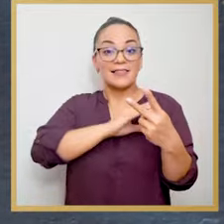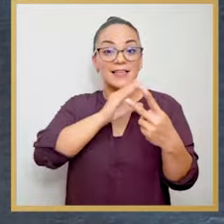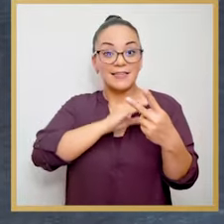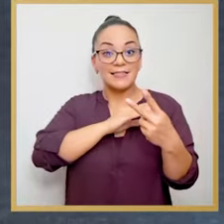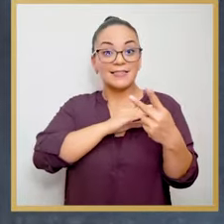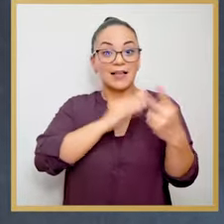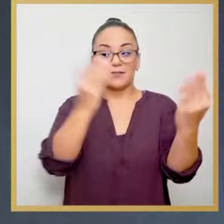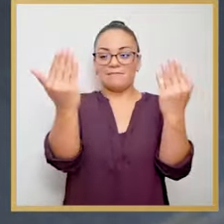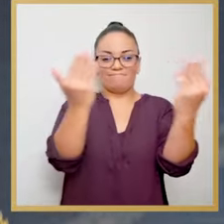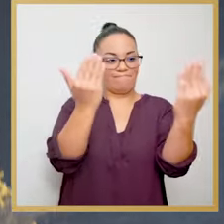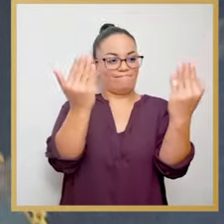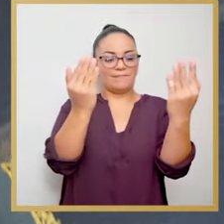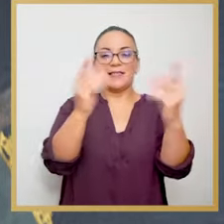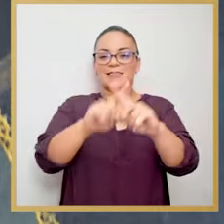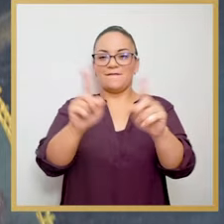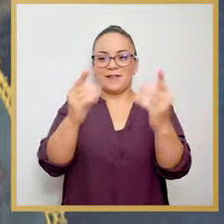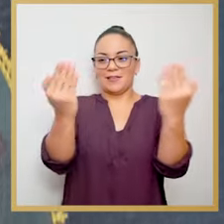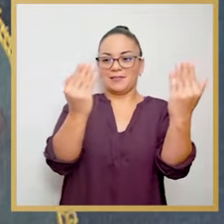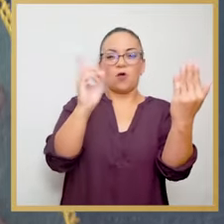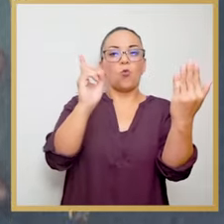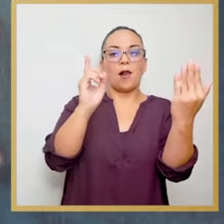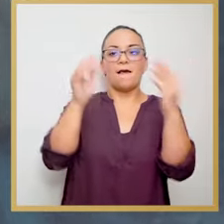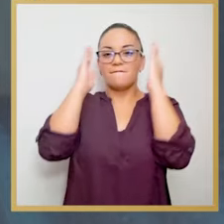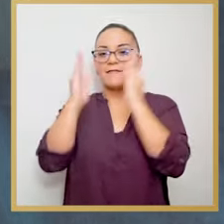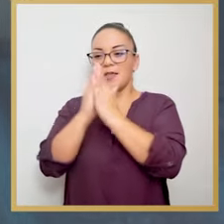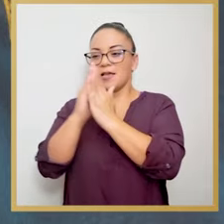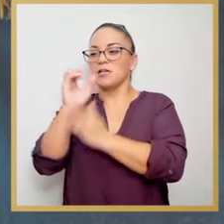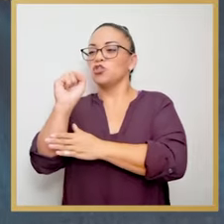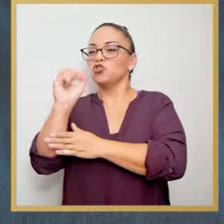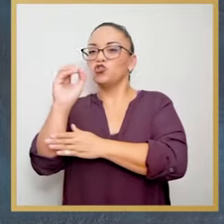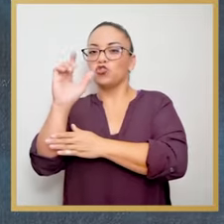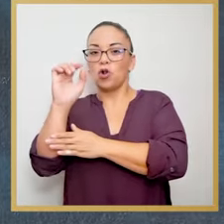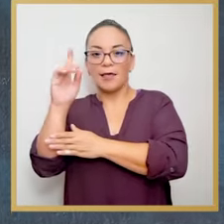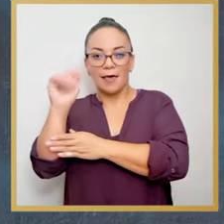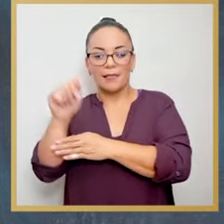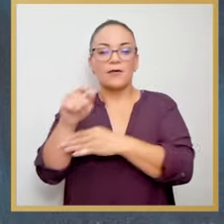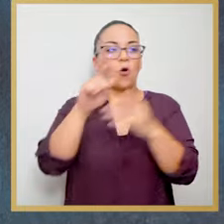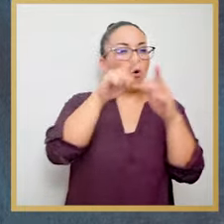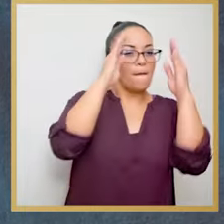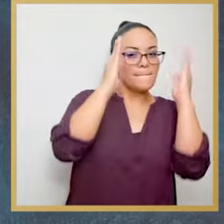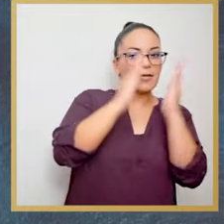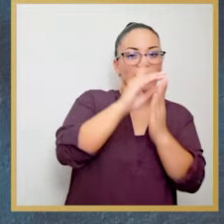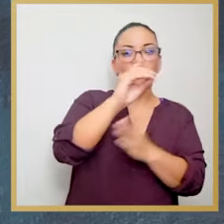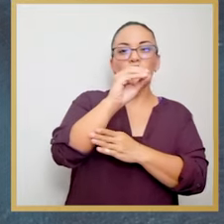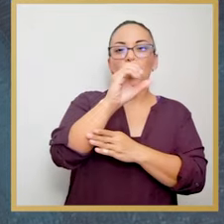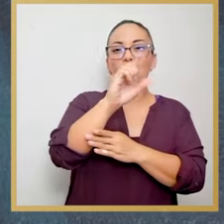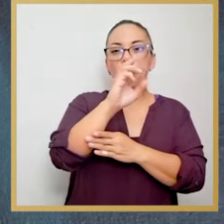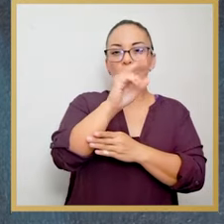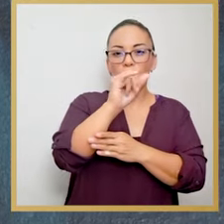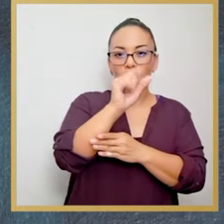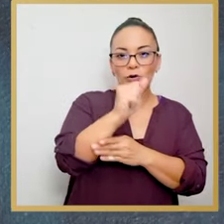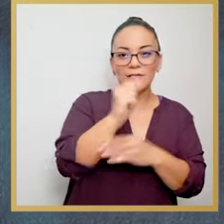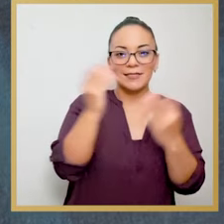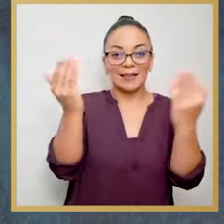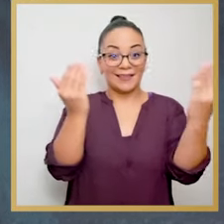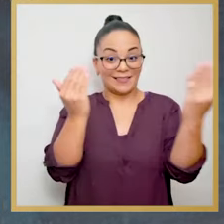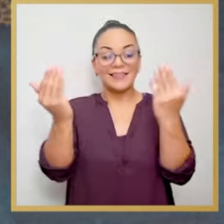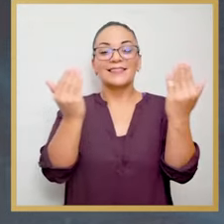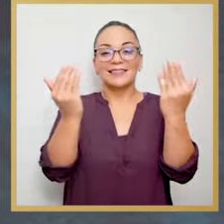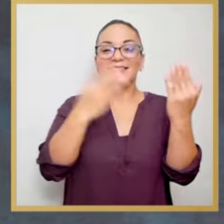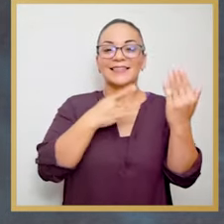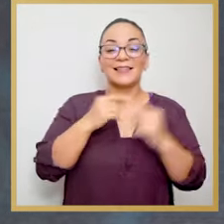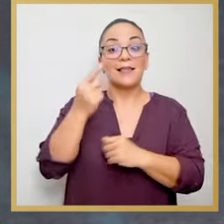que diferencian si este es, por ejemplo, una Soledad o una Virgen Dolorosa. Esta es una pintura, además,